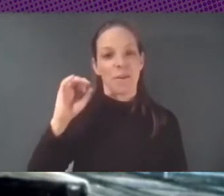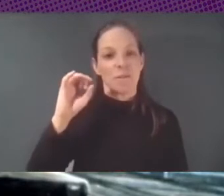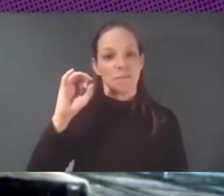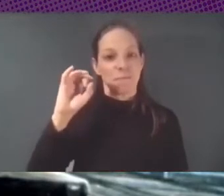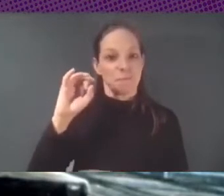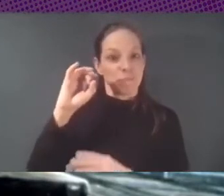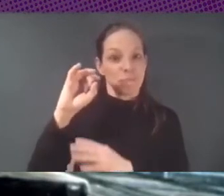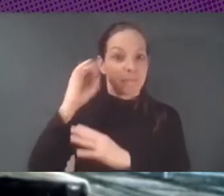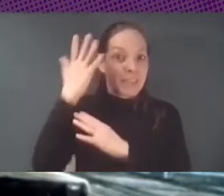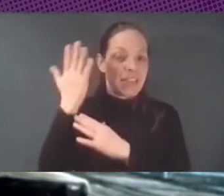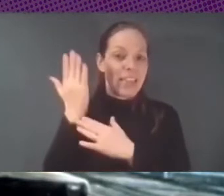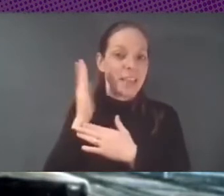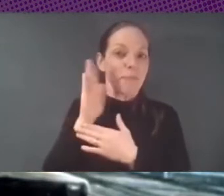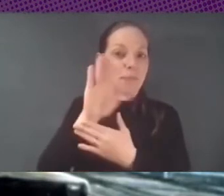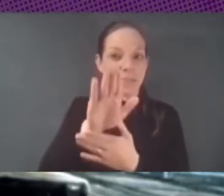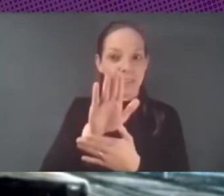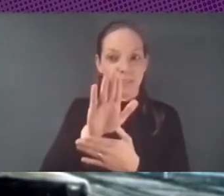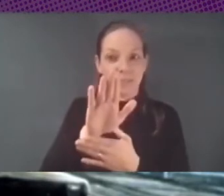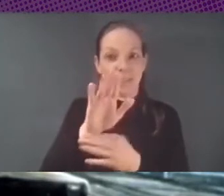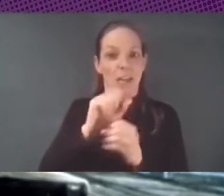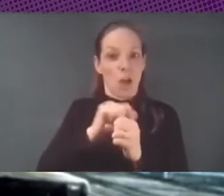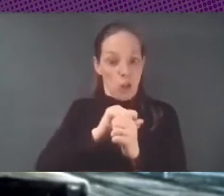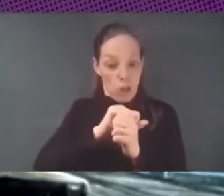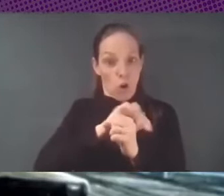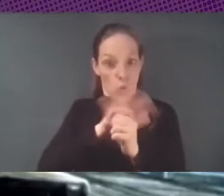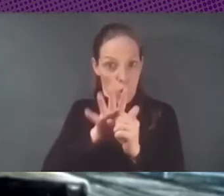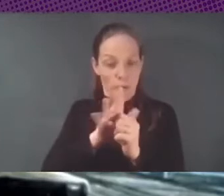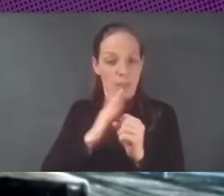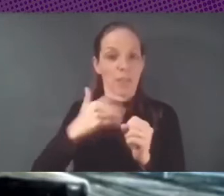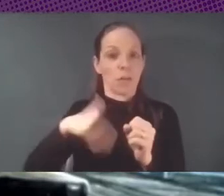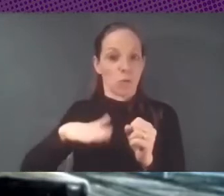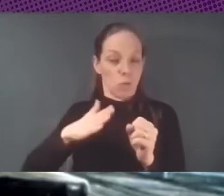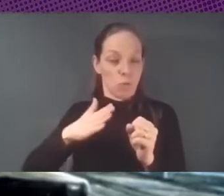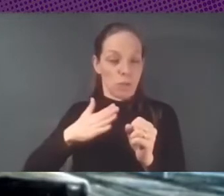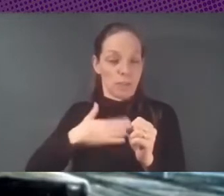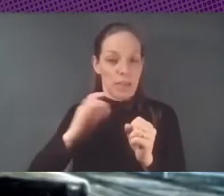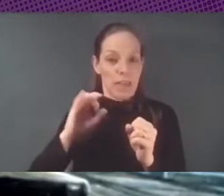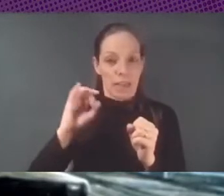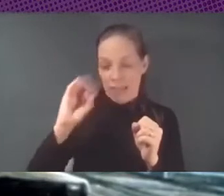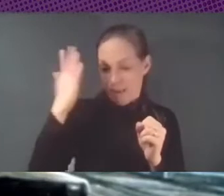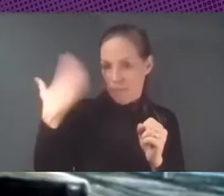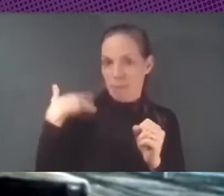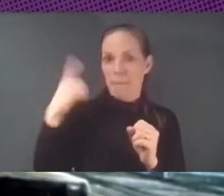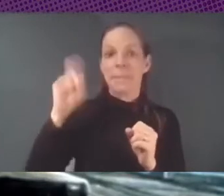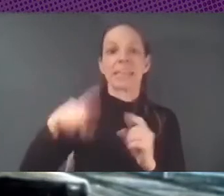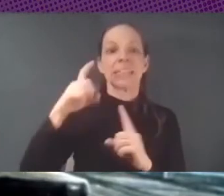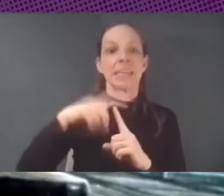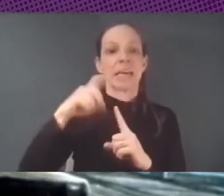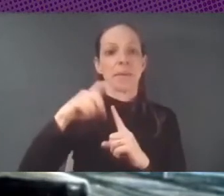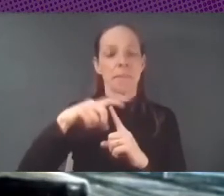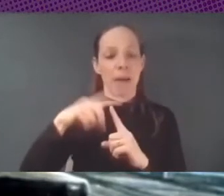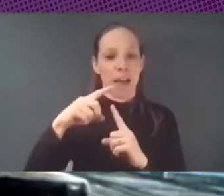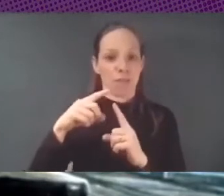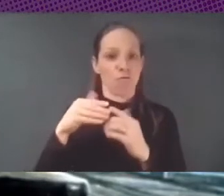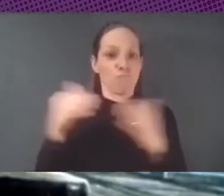-off COVID from the margins que lanzamos en mayo de este año